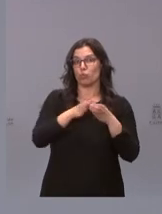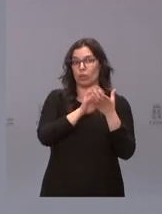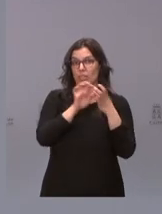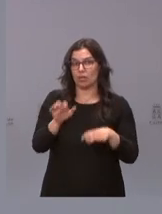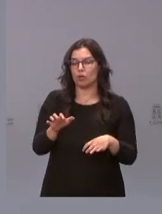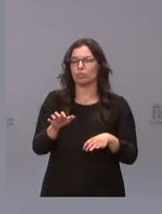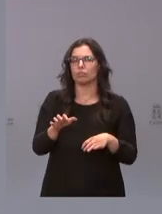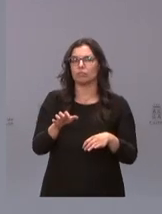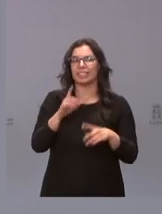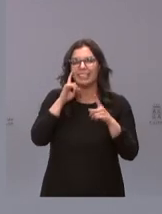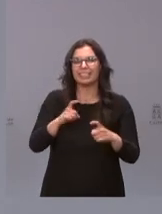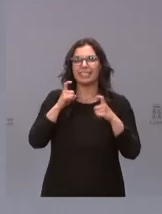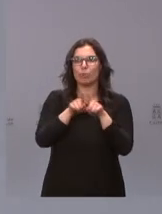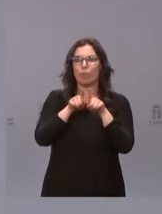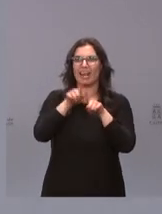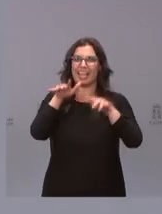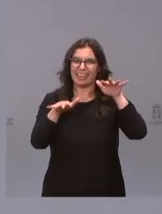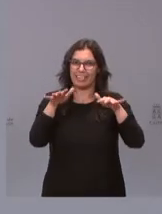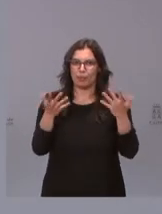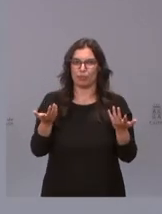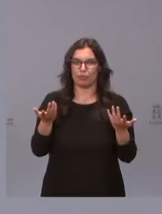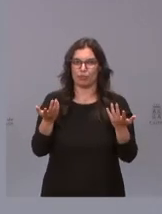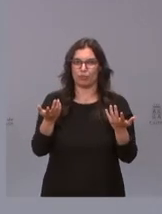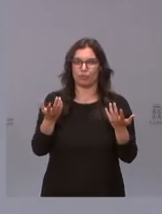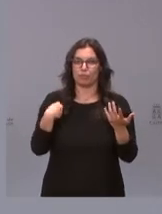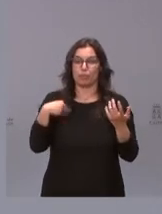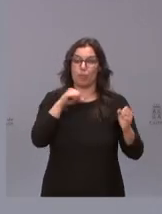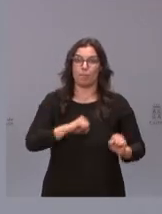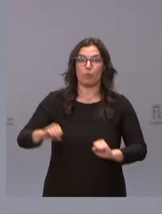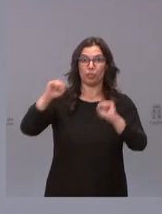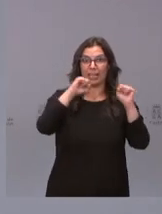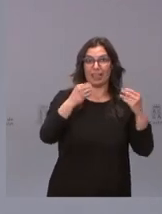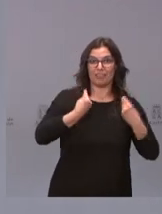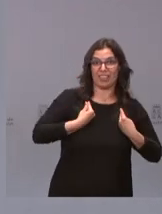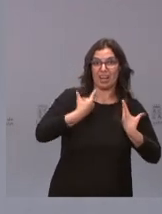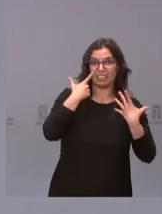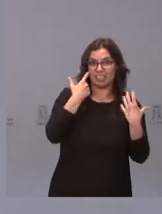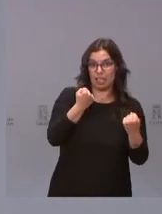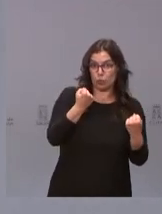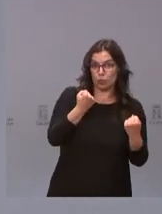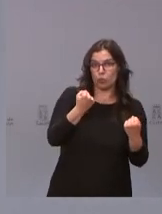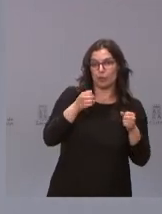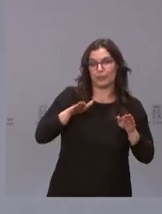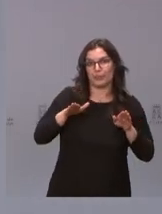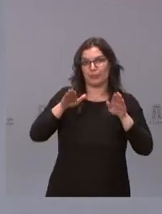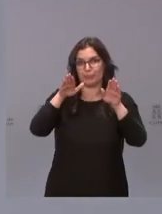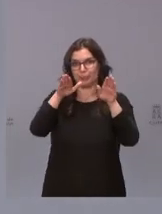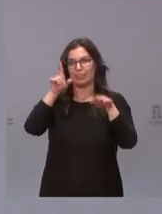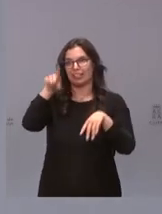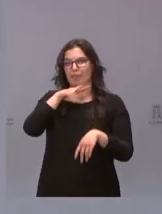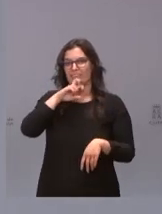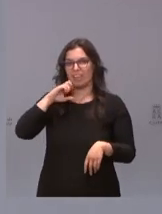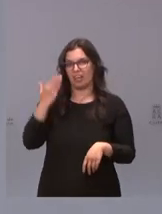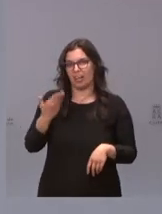buscando el equilibrio entre la protección de la vida y de la salud y por supuesto otros valores